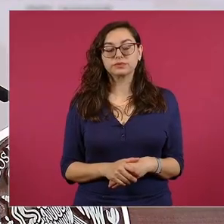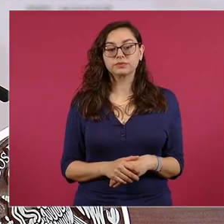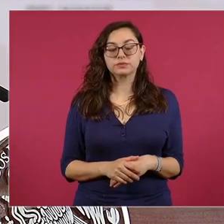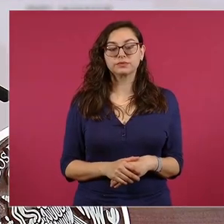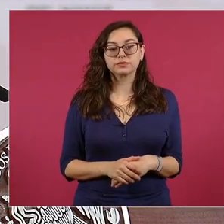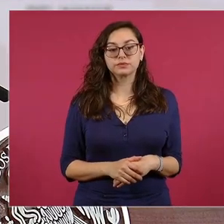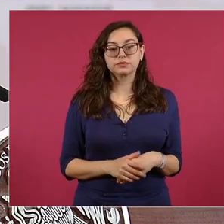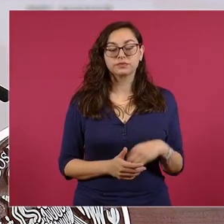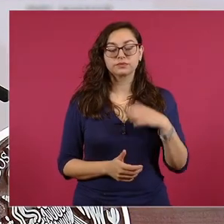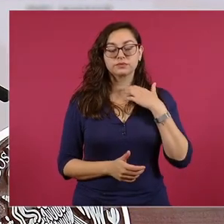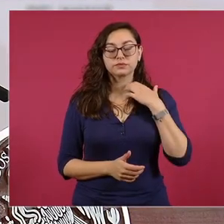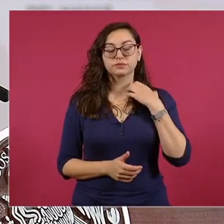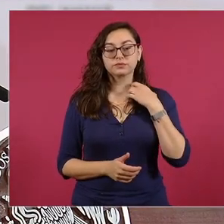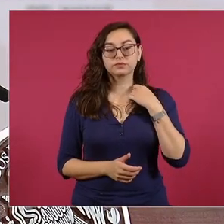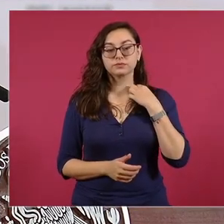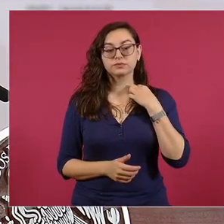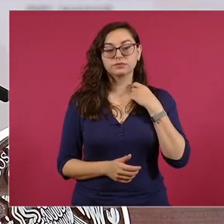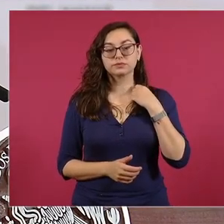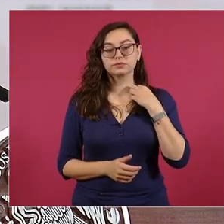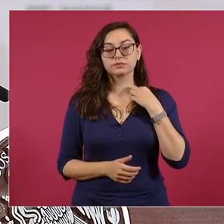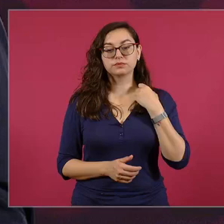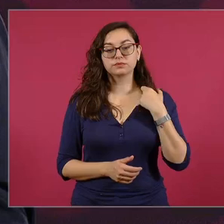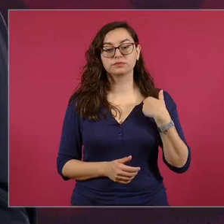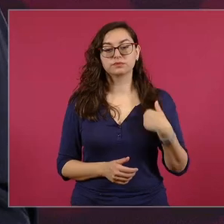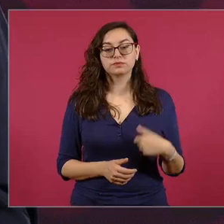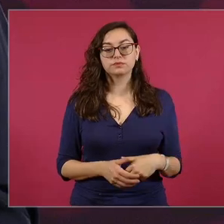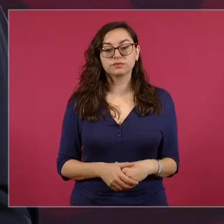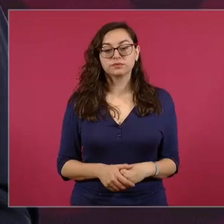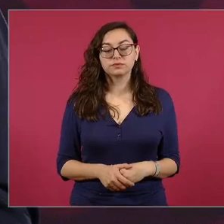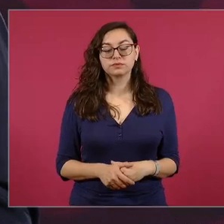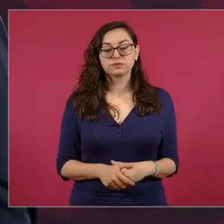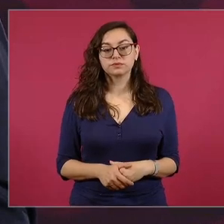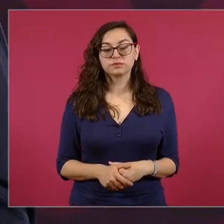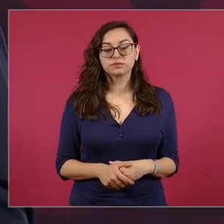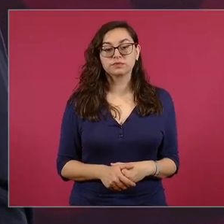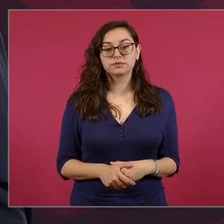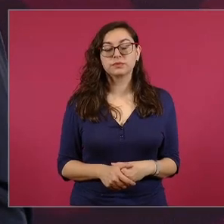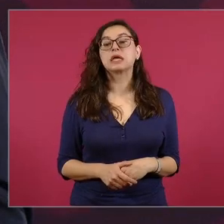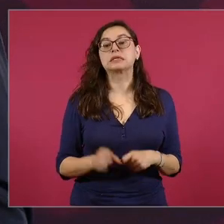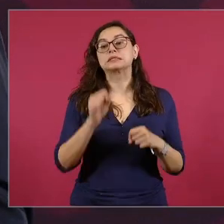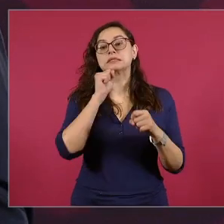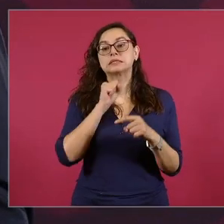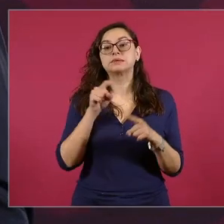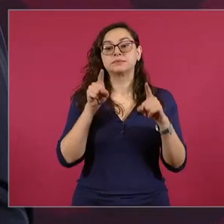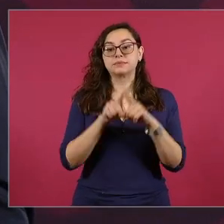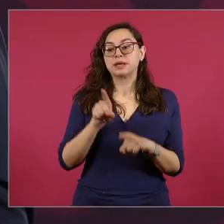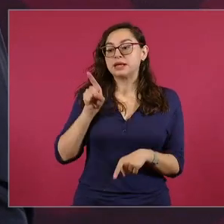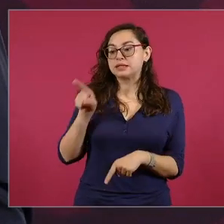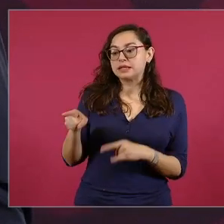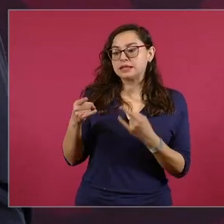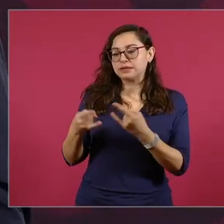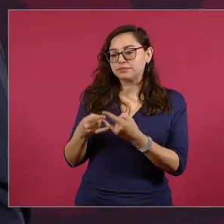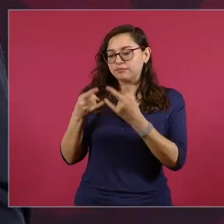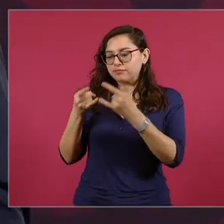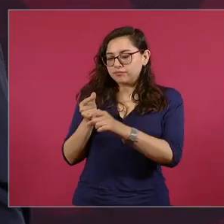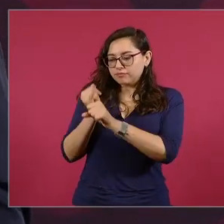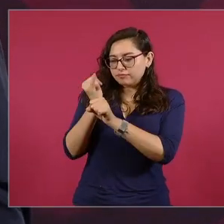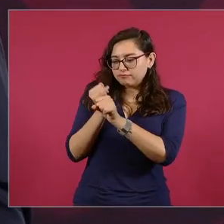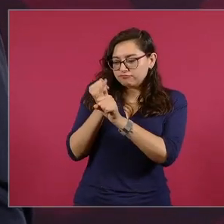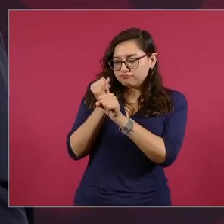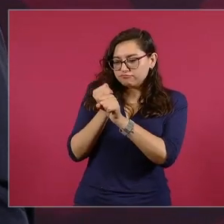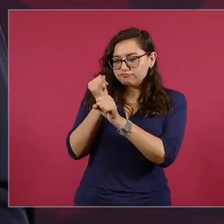Tiene una biografía de Fouché, magistral,